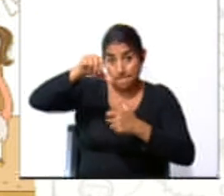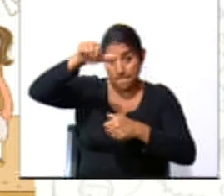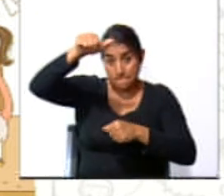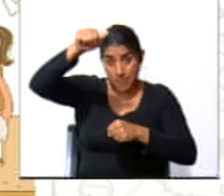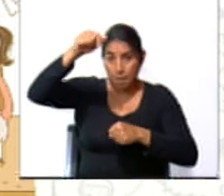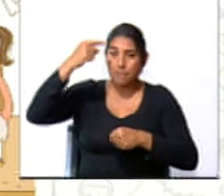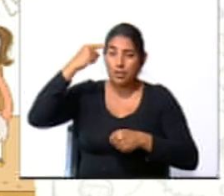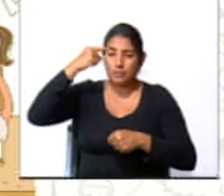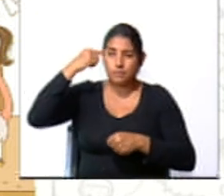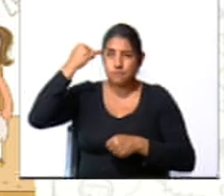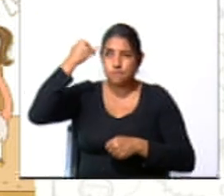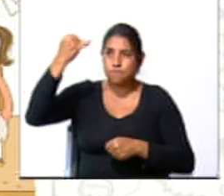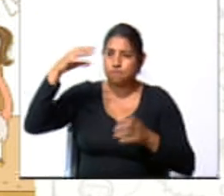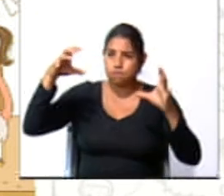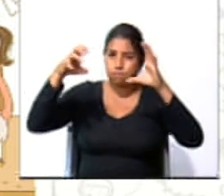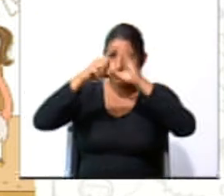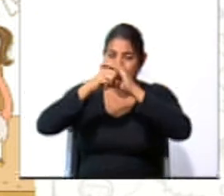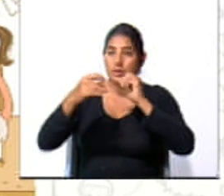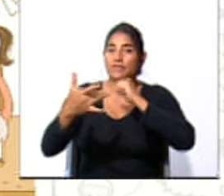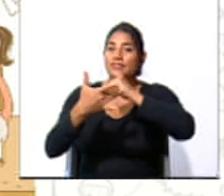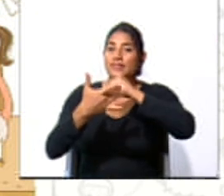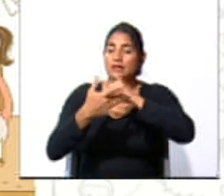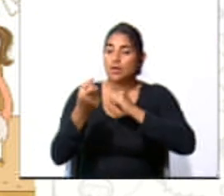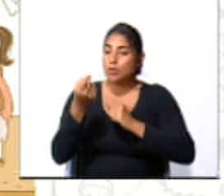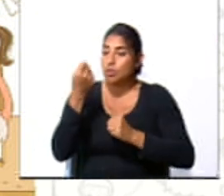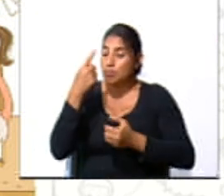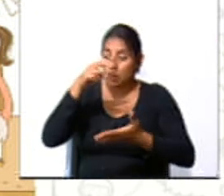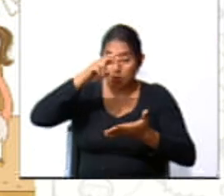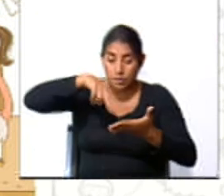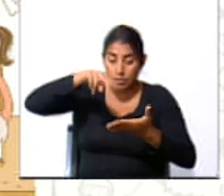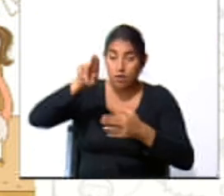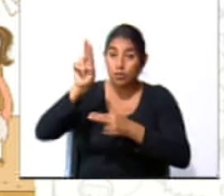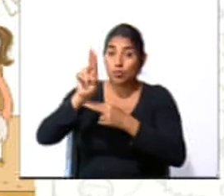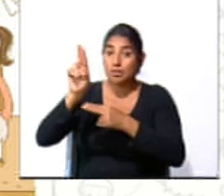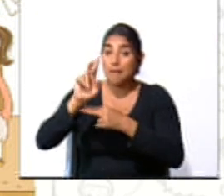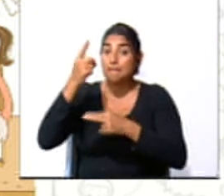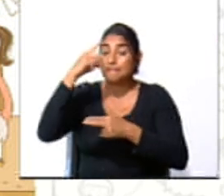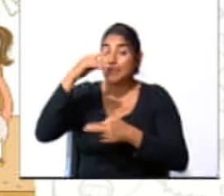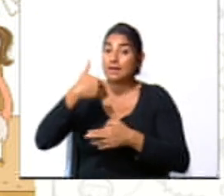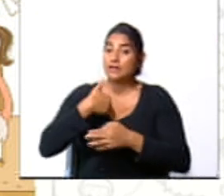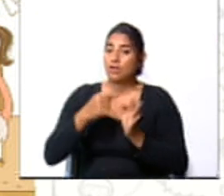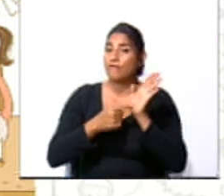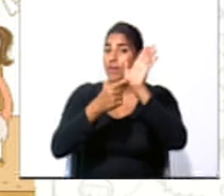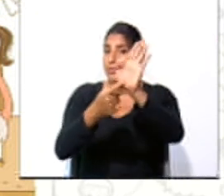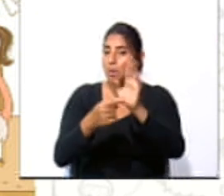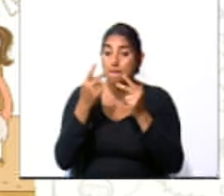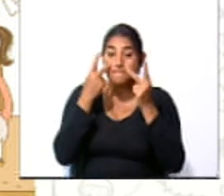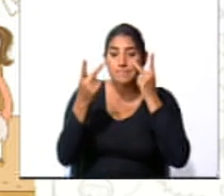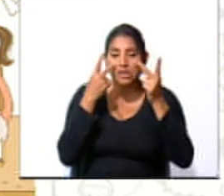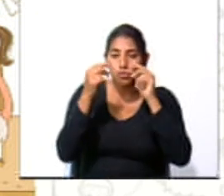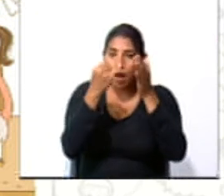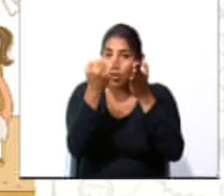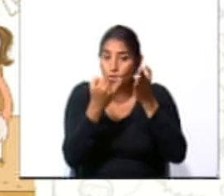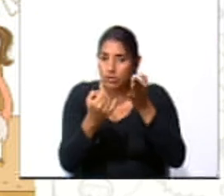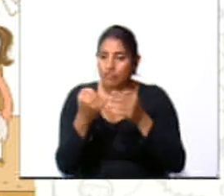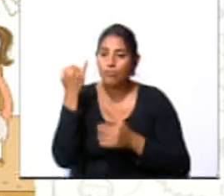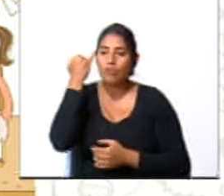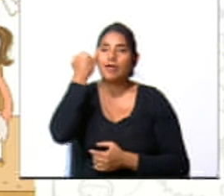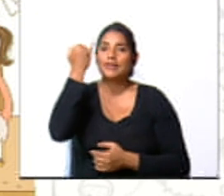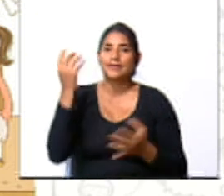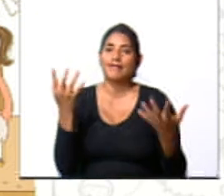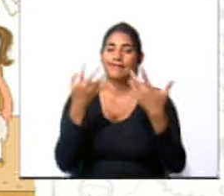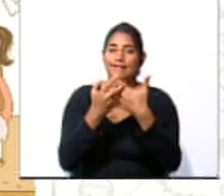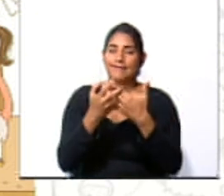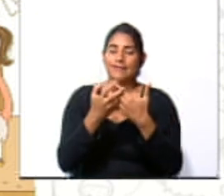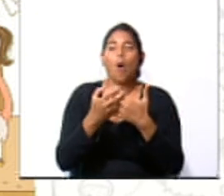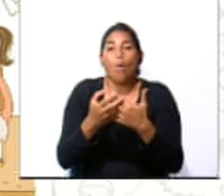es una técnica de comprensión de lectura utilizada para tener una representación visual de las ideas, ya sea